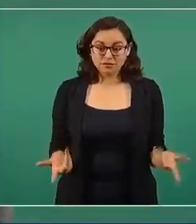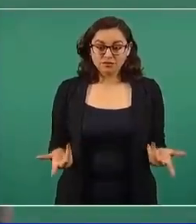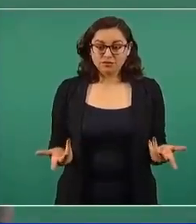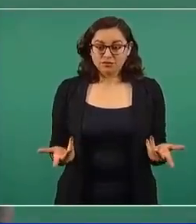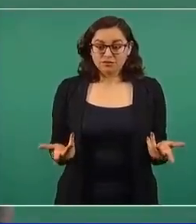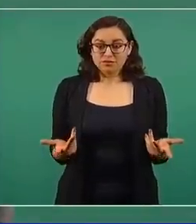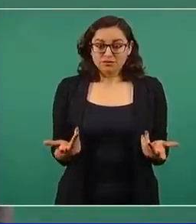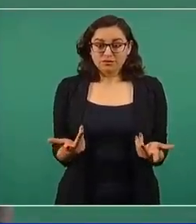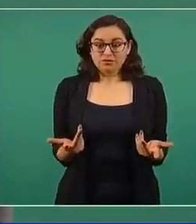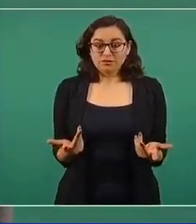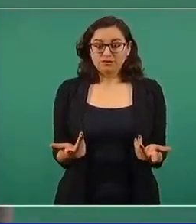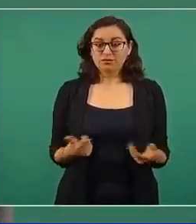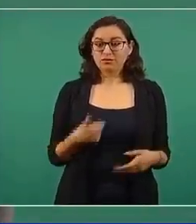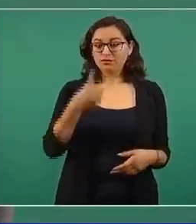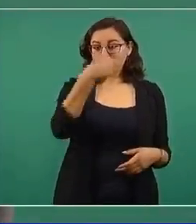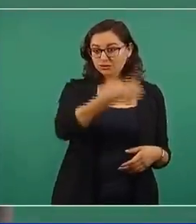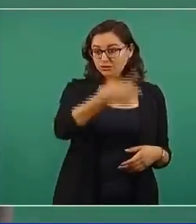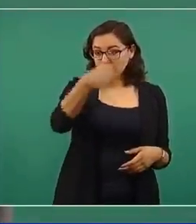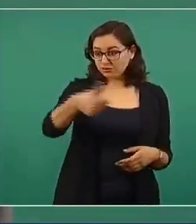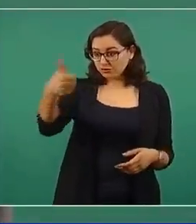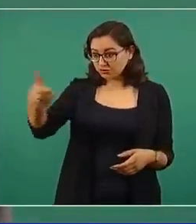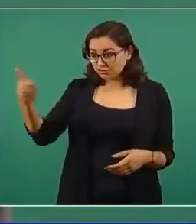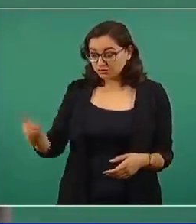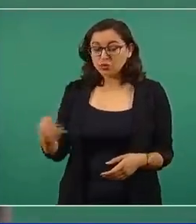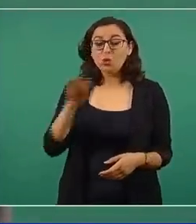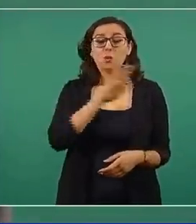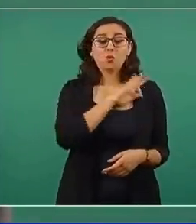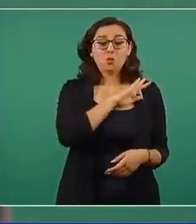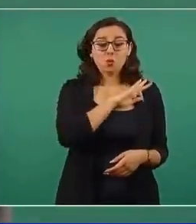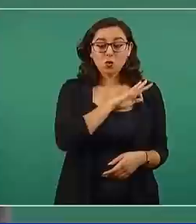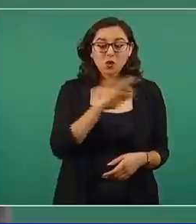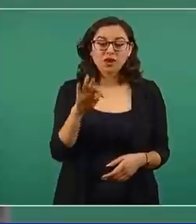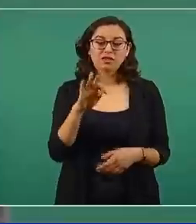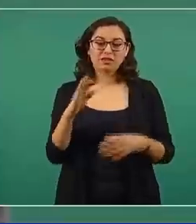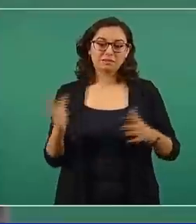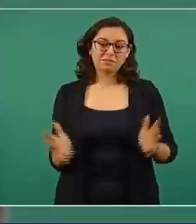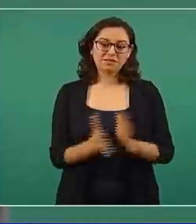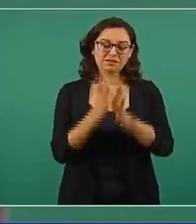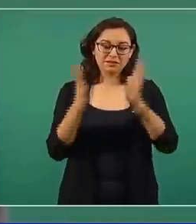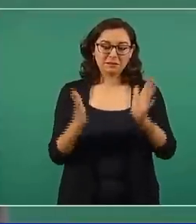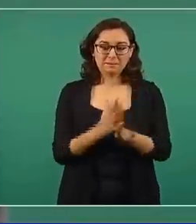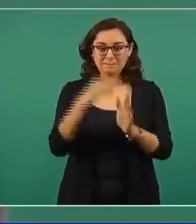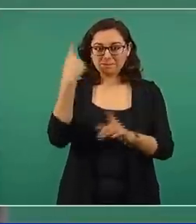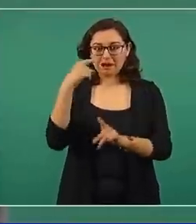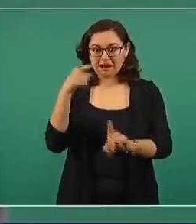pleno de nuestra libertad.